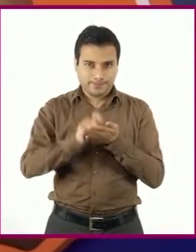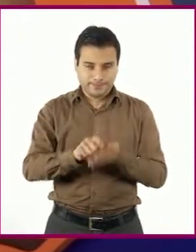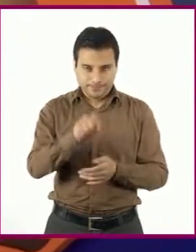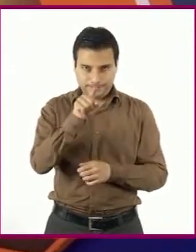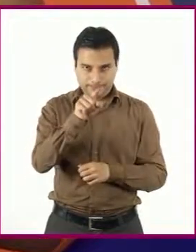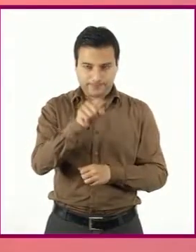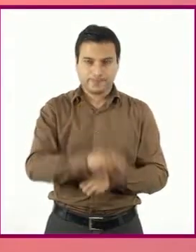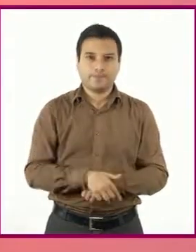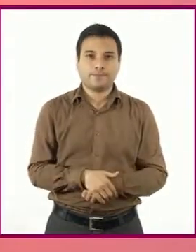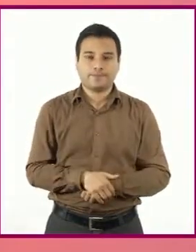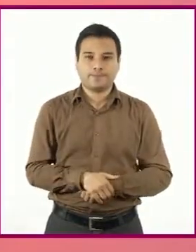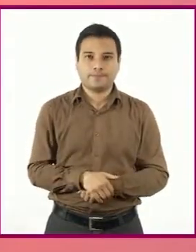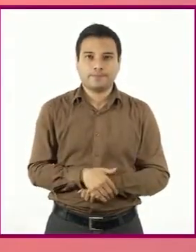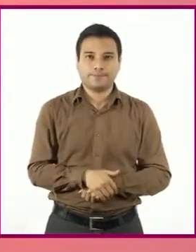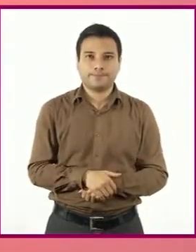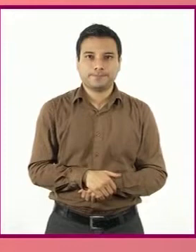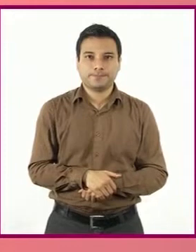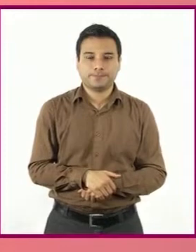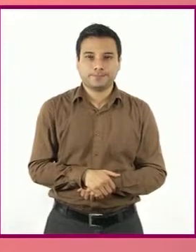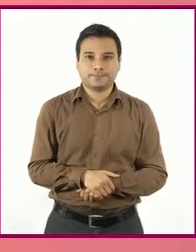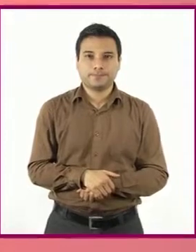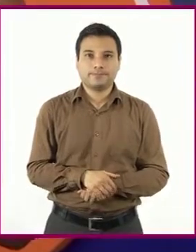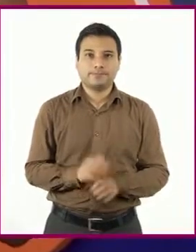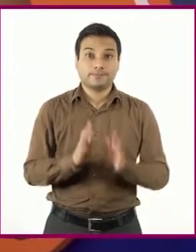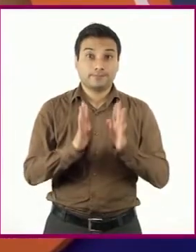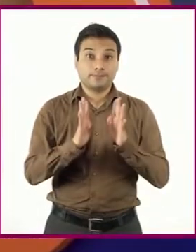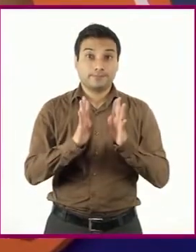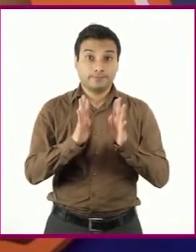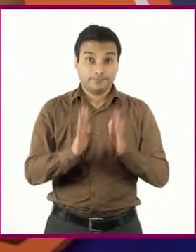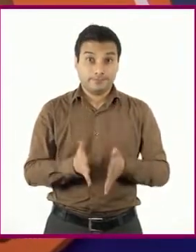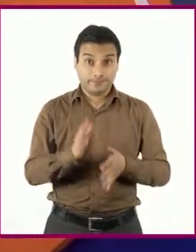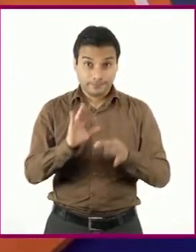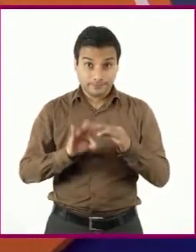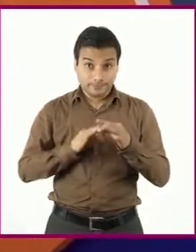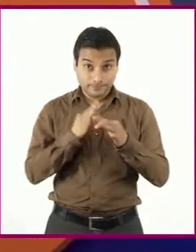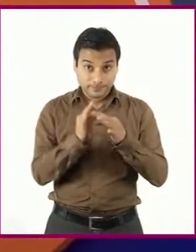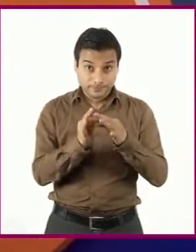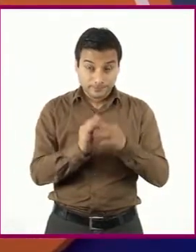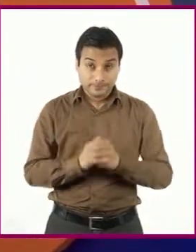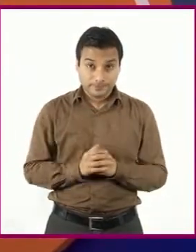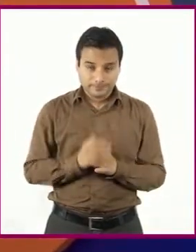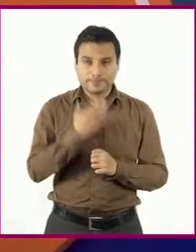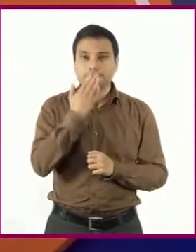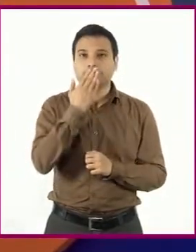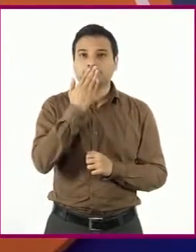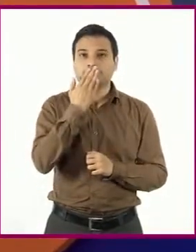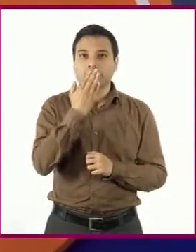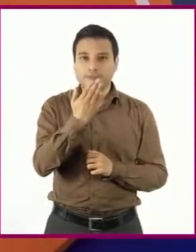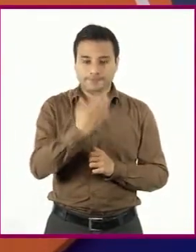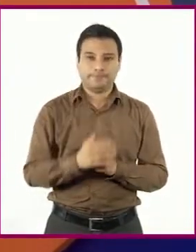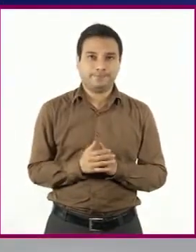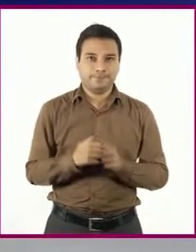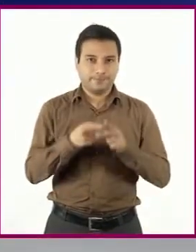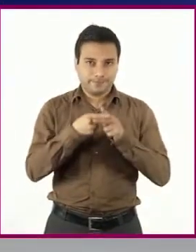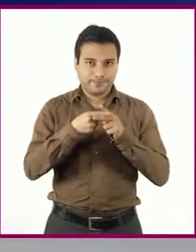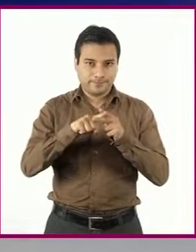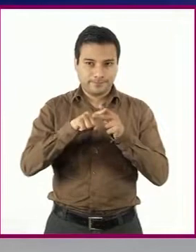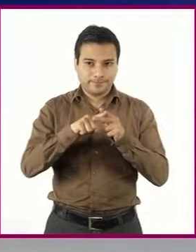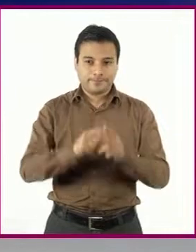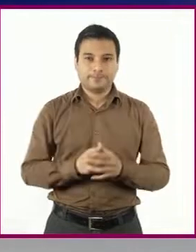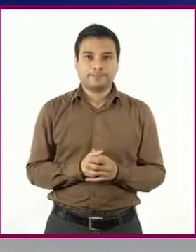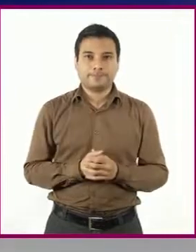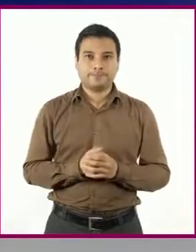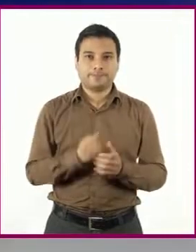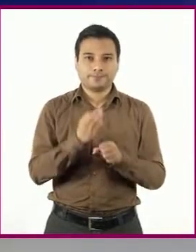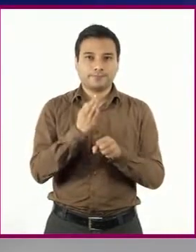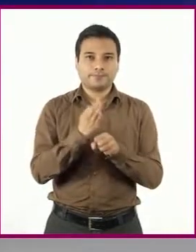autobiografía. ¿Están listos y listas? Muy bien, iniciemos. En